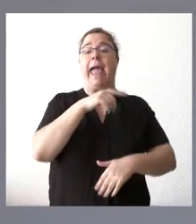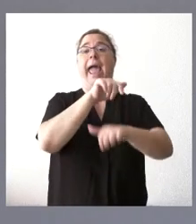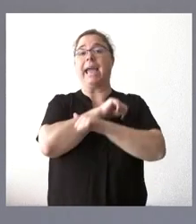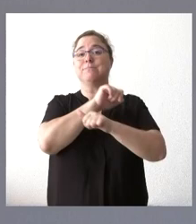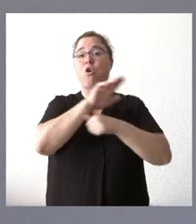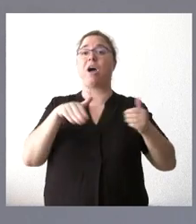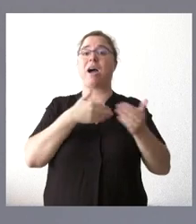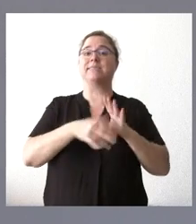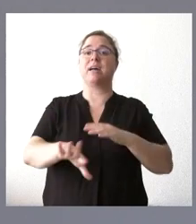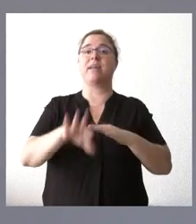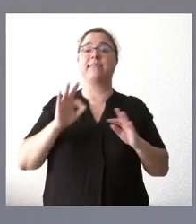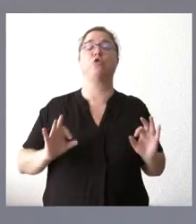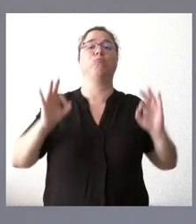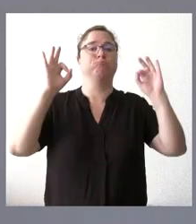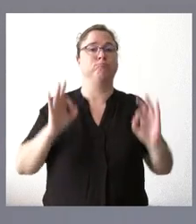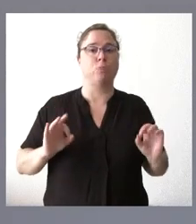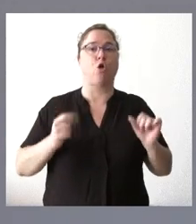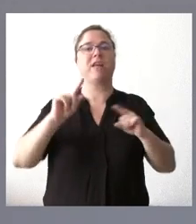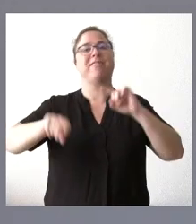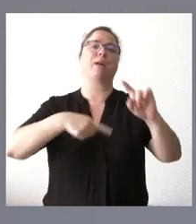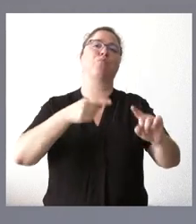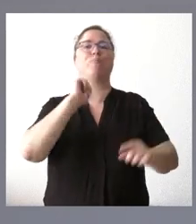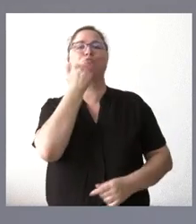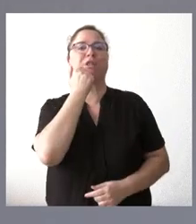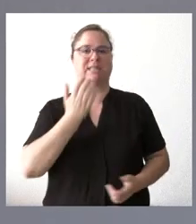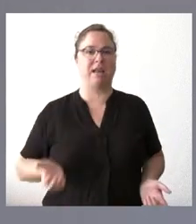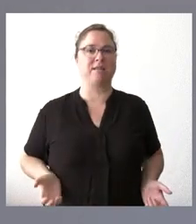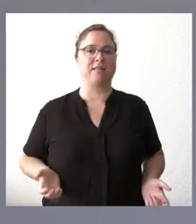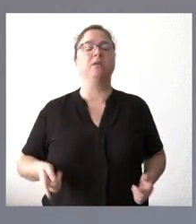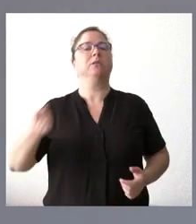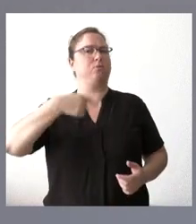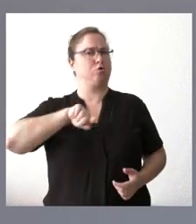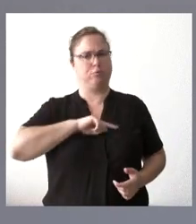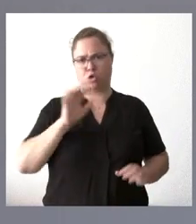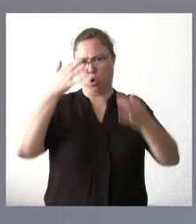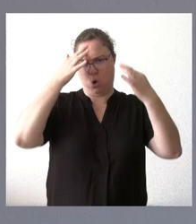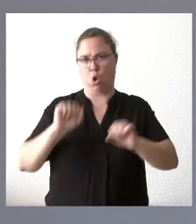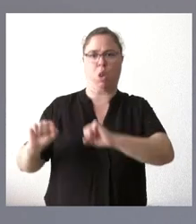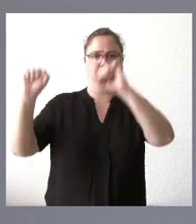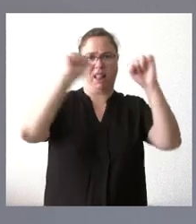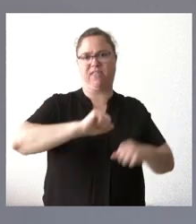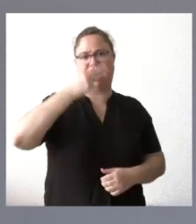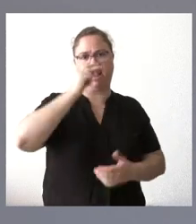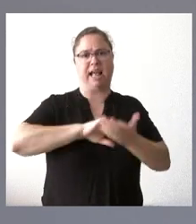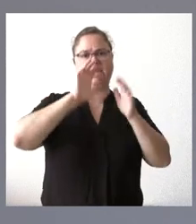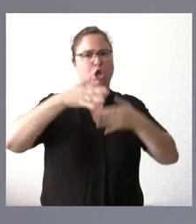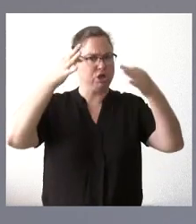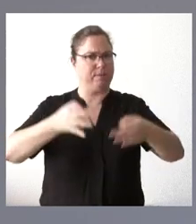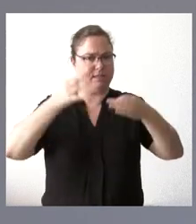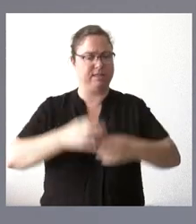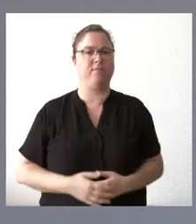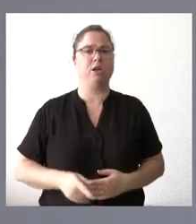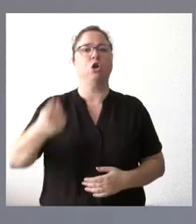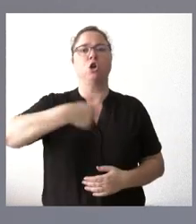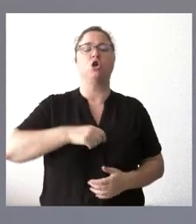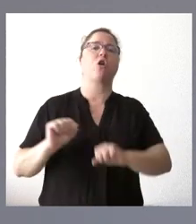la decisión sea definitiva para protestar. Lógicamente, nosotros vamos a defender los intereses de Castilla y León siempre, vamos a defender los